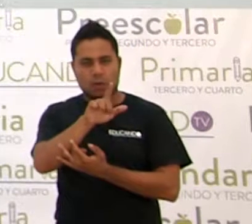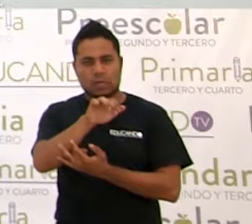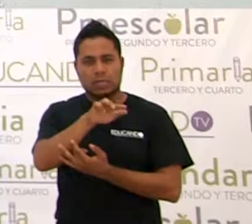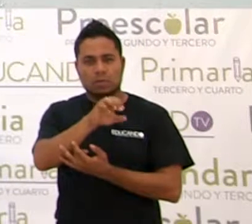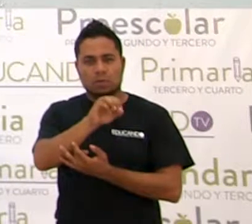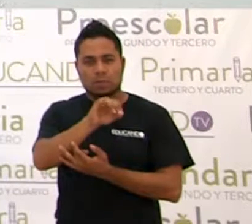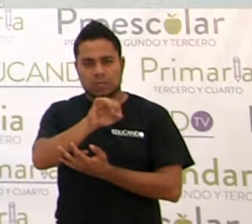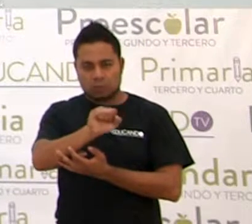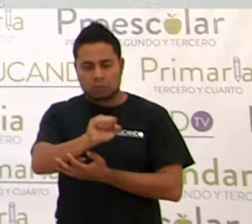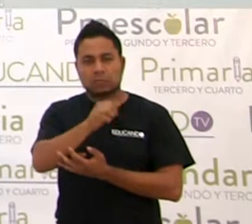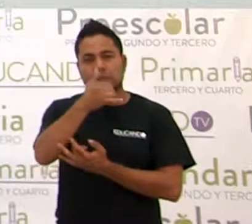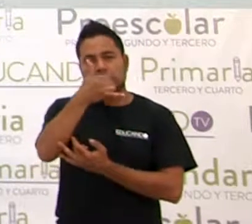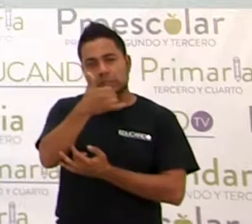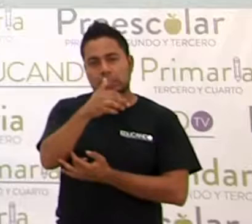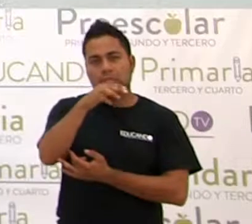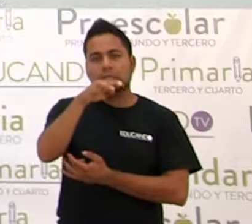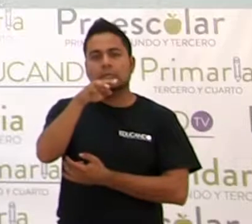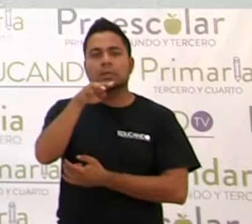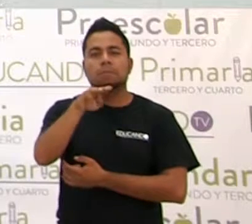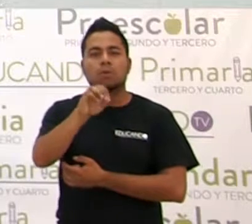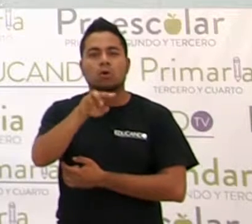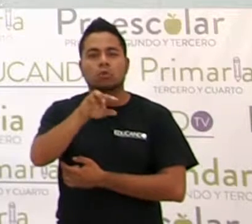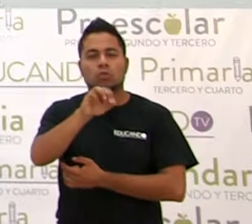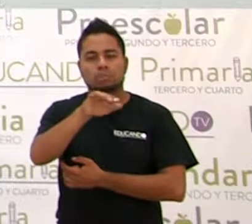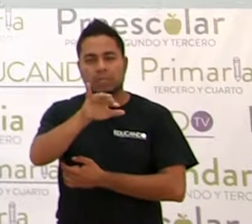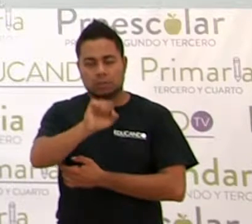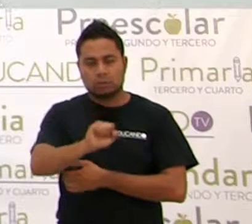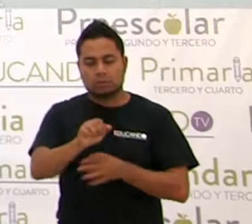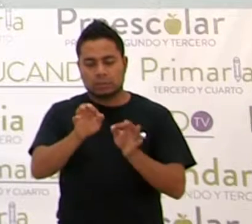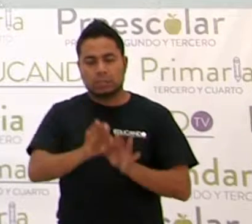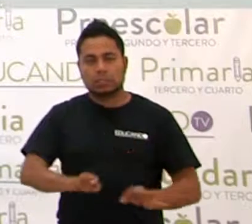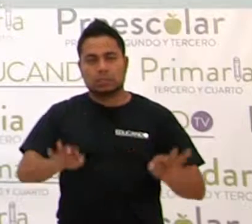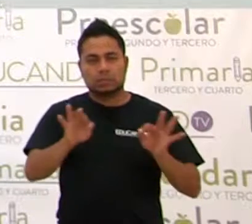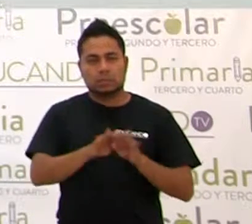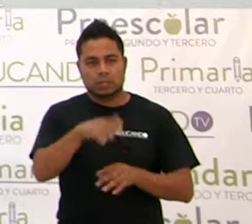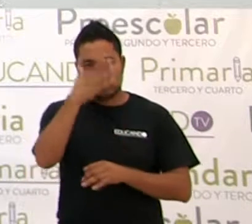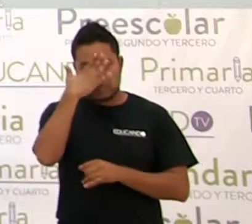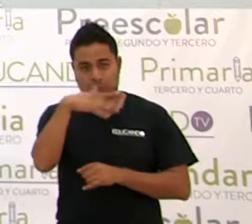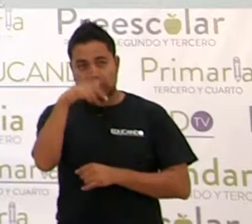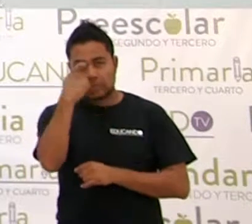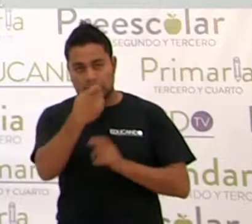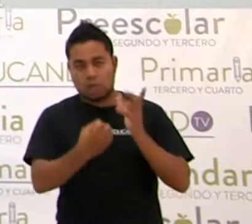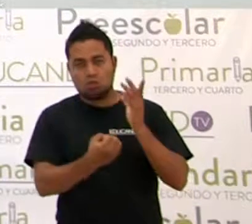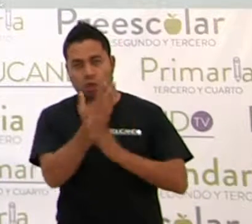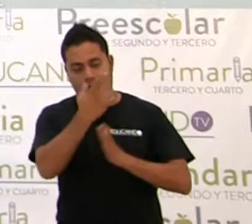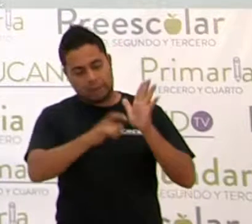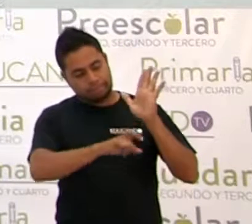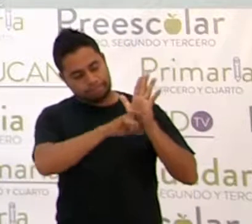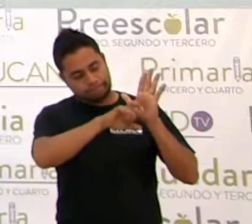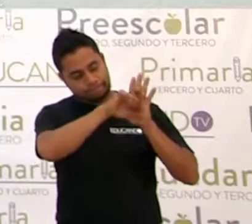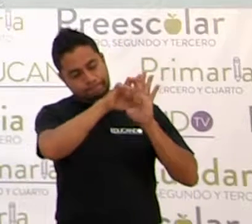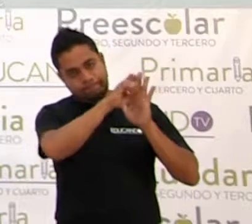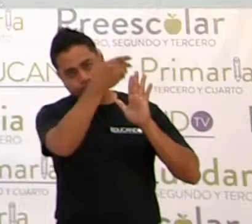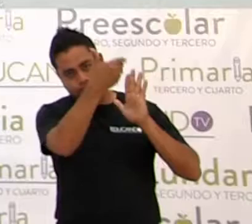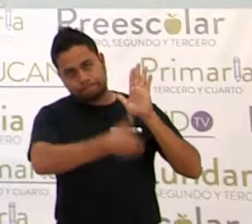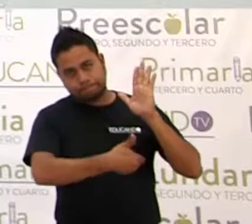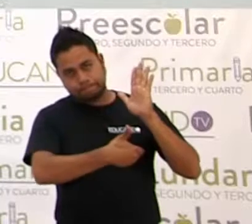much. Thank you very